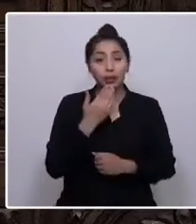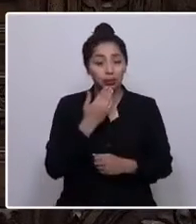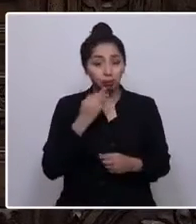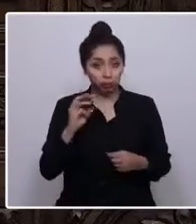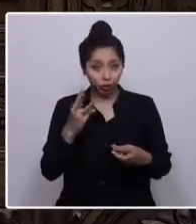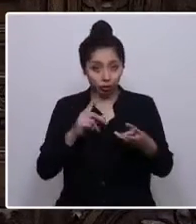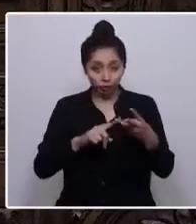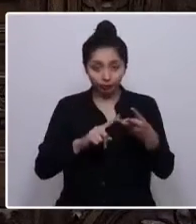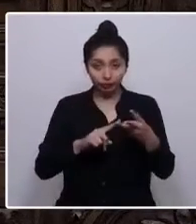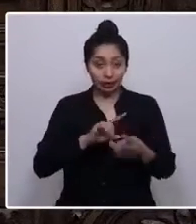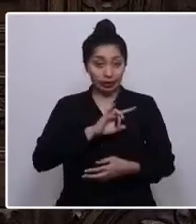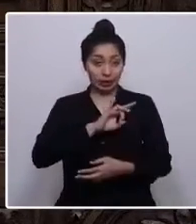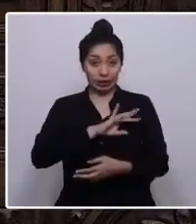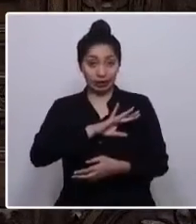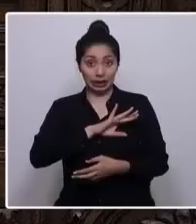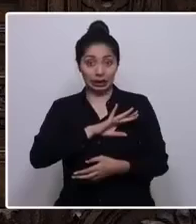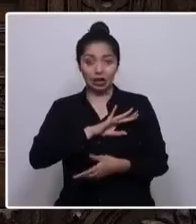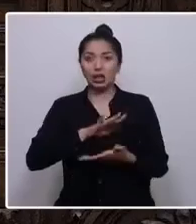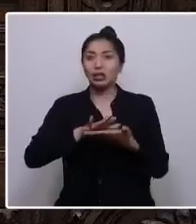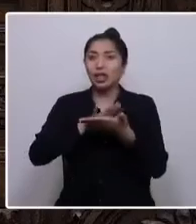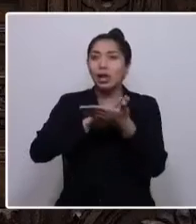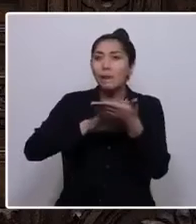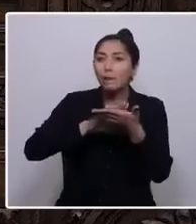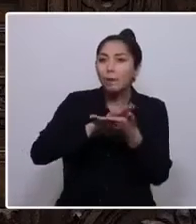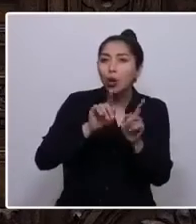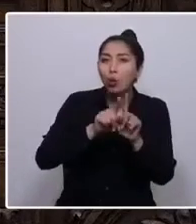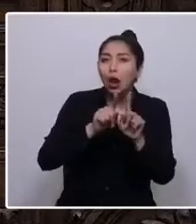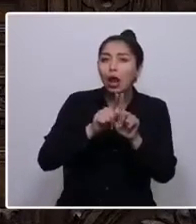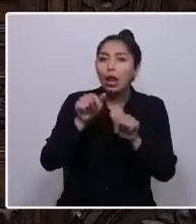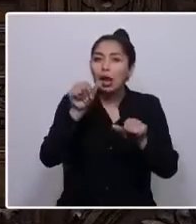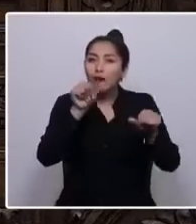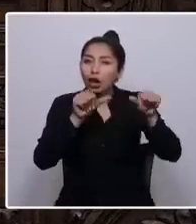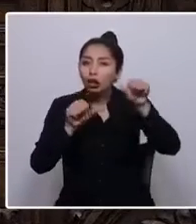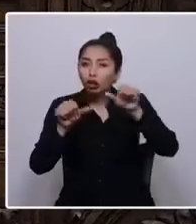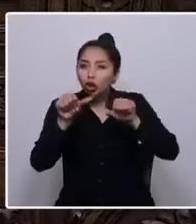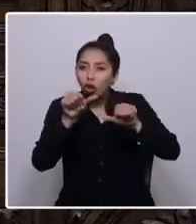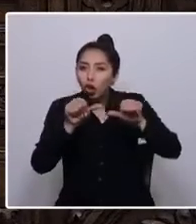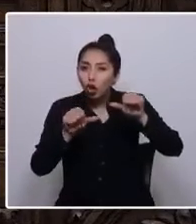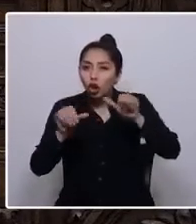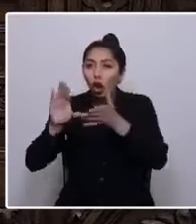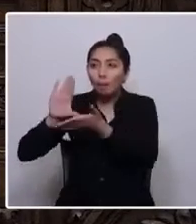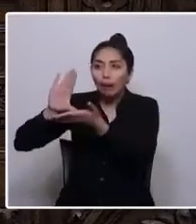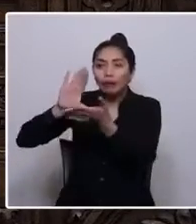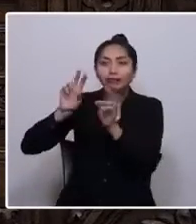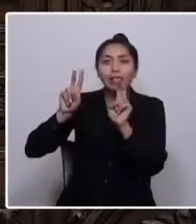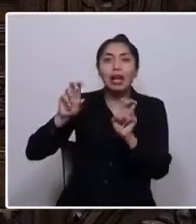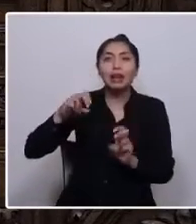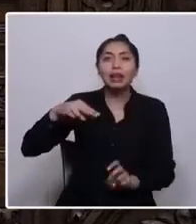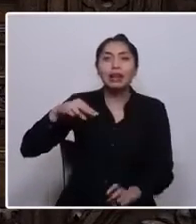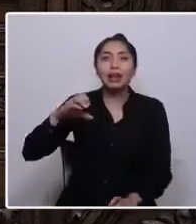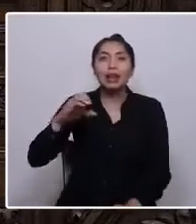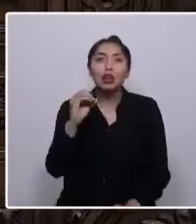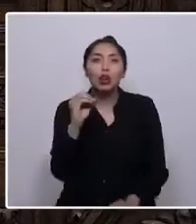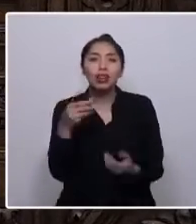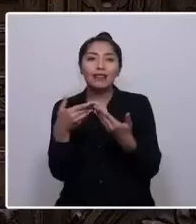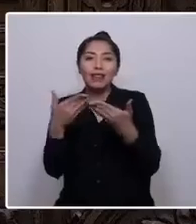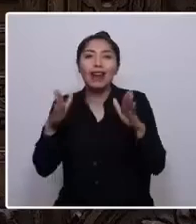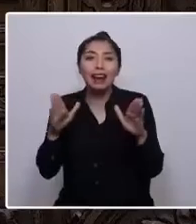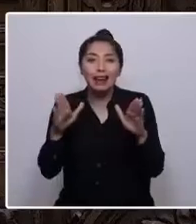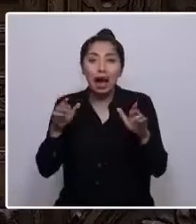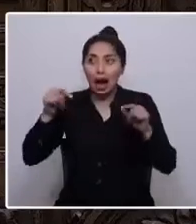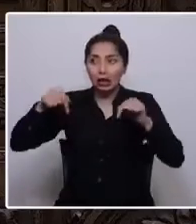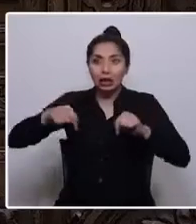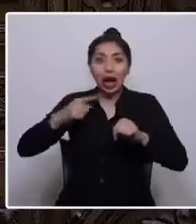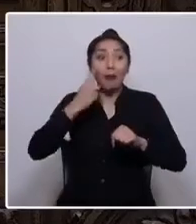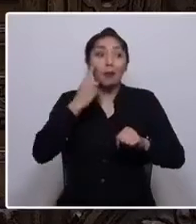Chile es ejemplo de laboratorio de los postulados neoliberales, cercano al test del caso puro. Estas ideas,